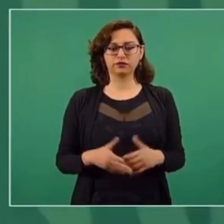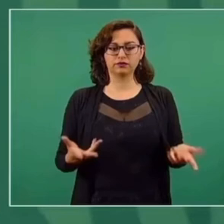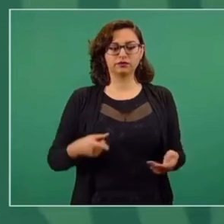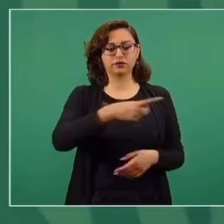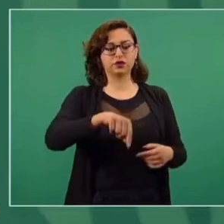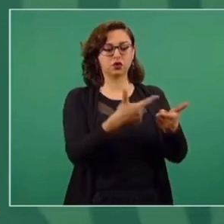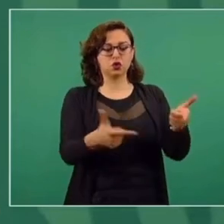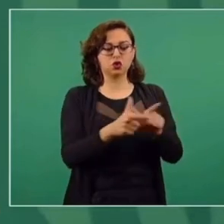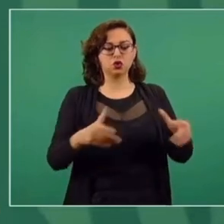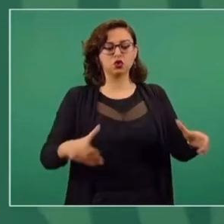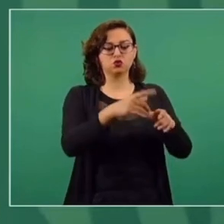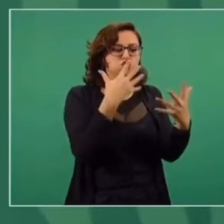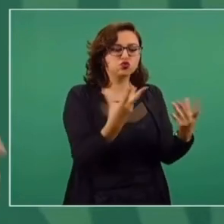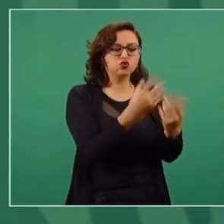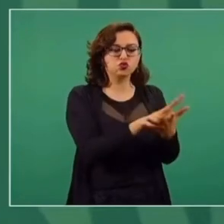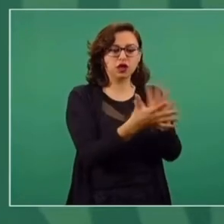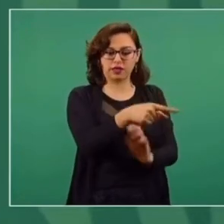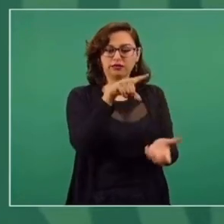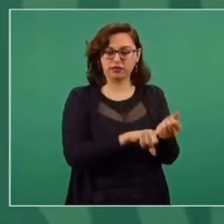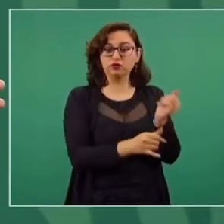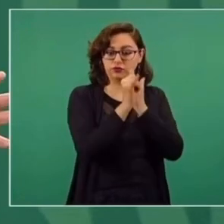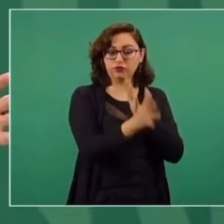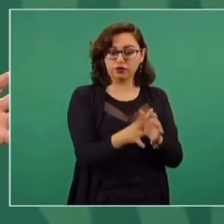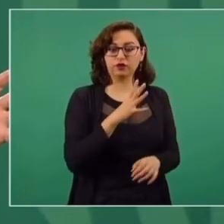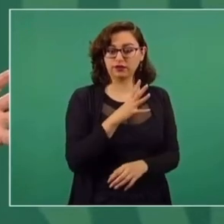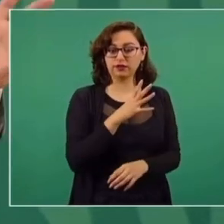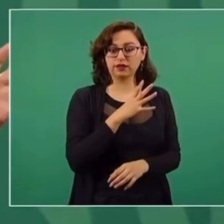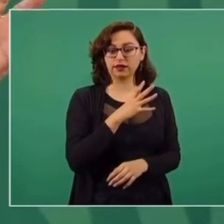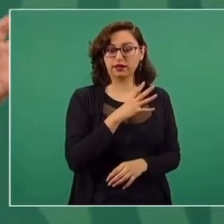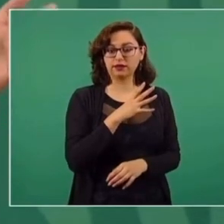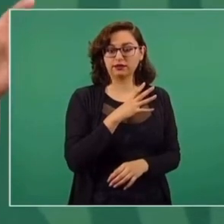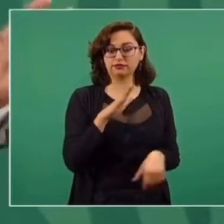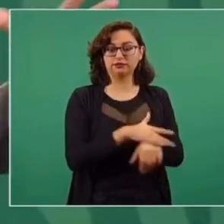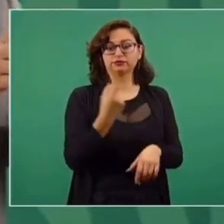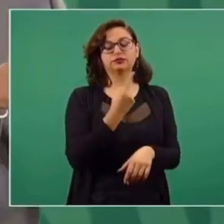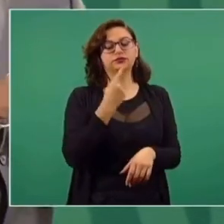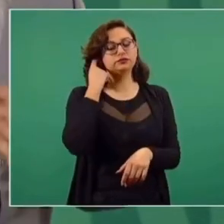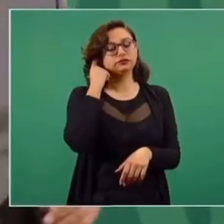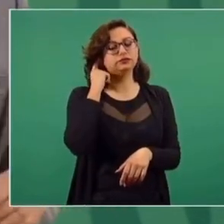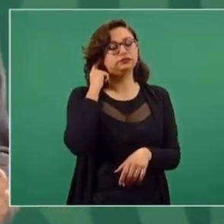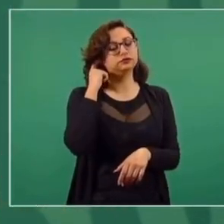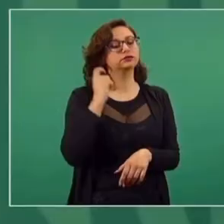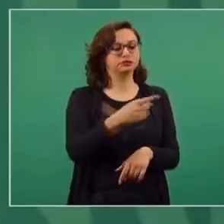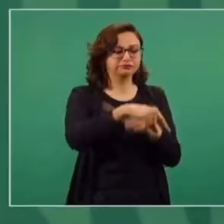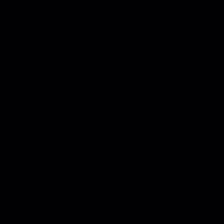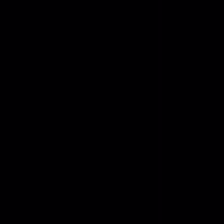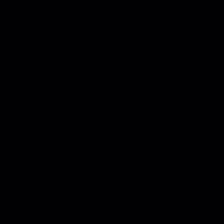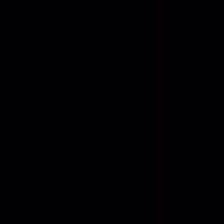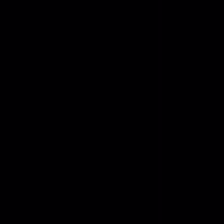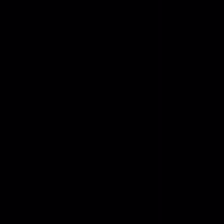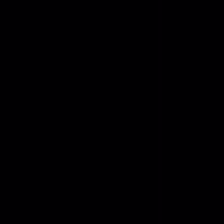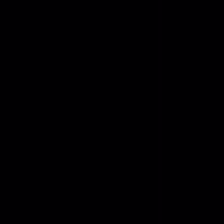intelectuales orgánicos del régimen corrupto, porque ellos son los que avalan el fraude.